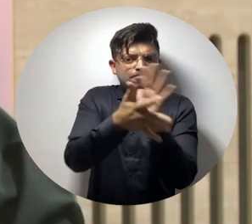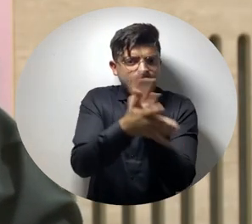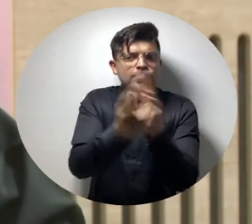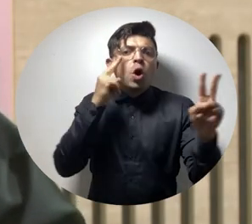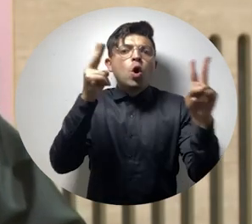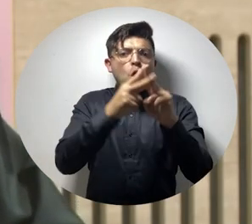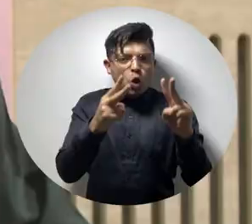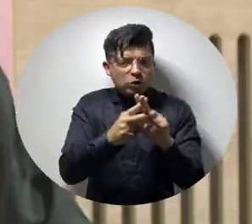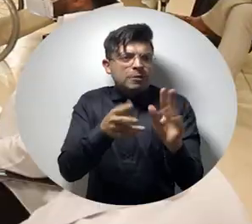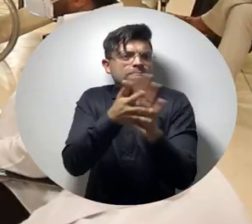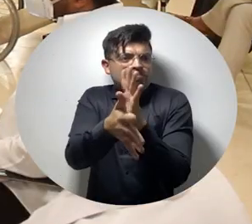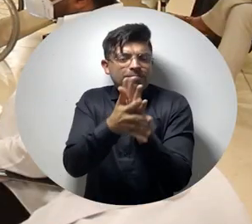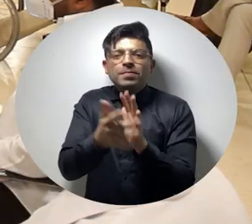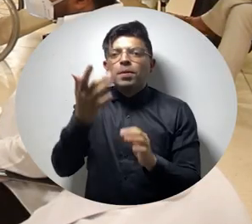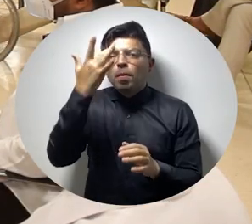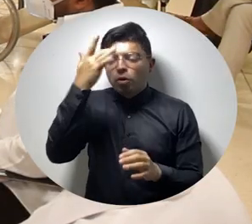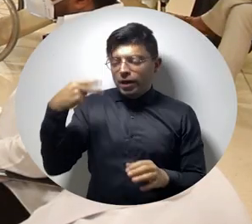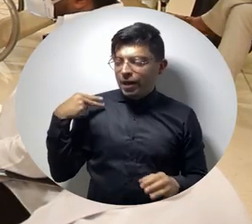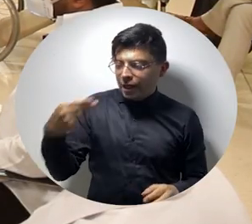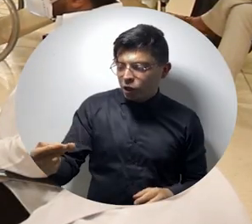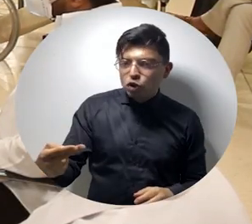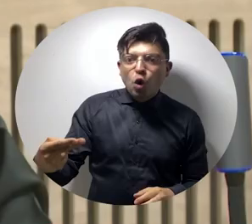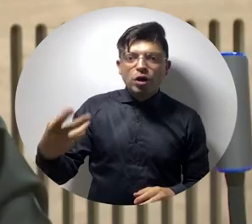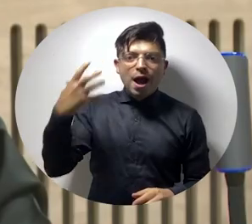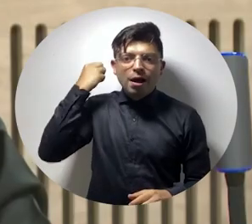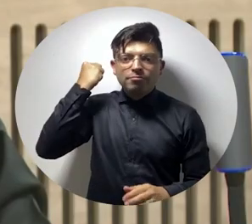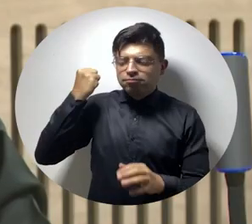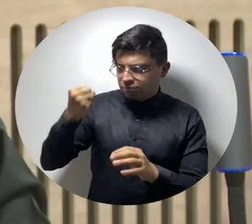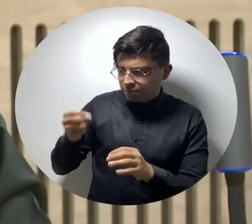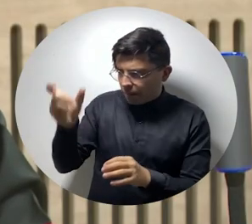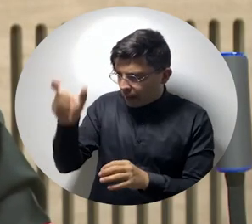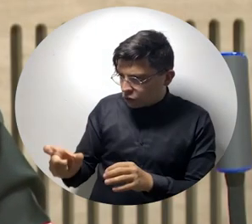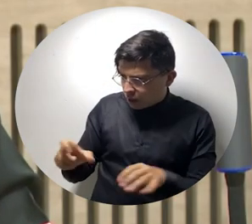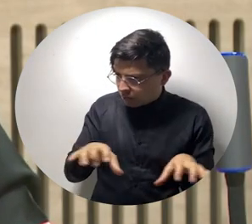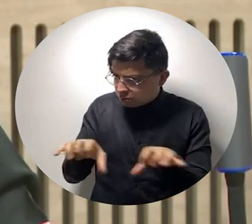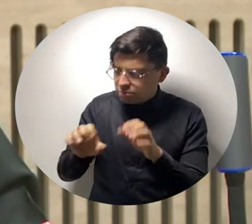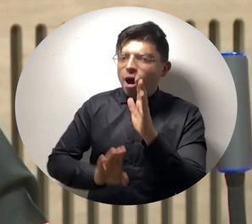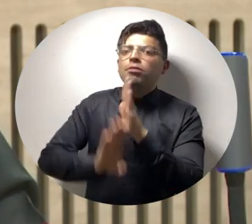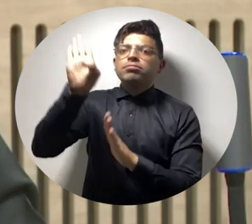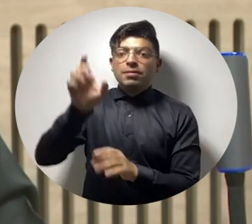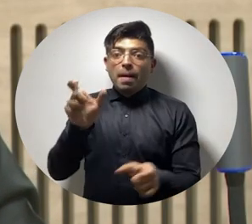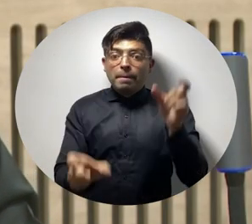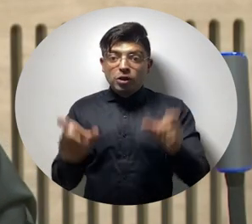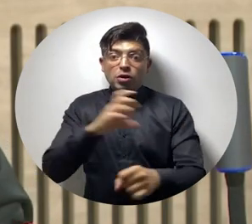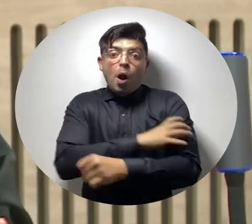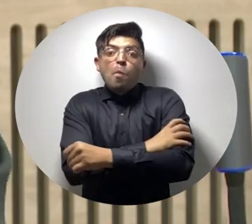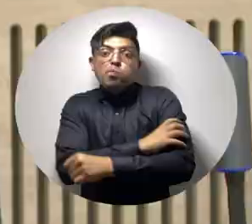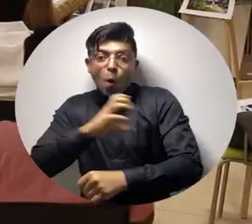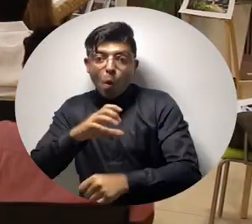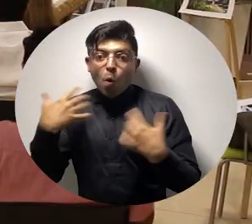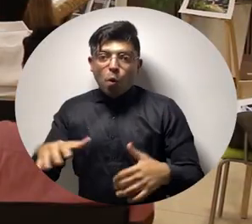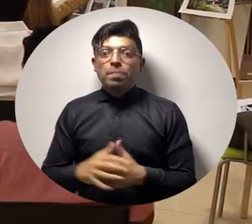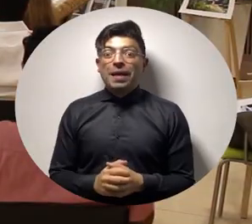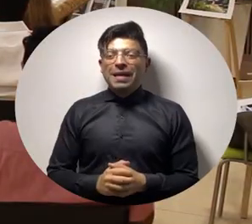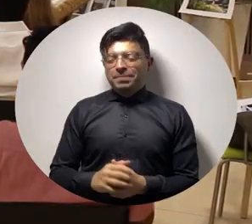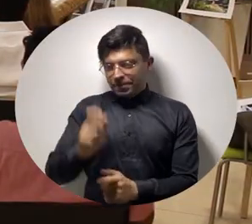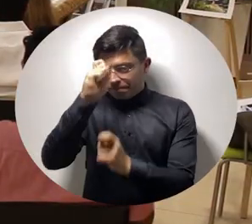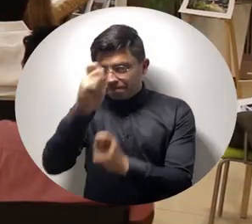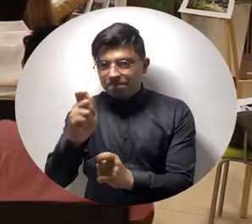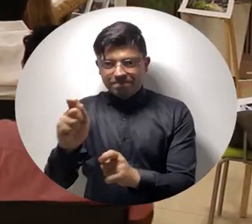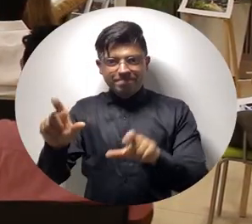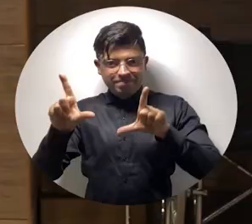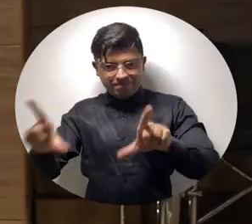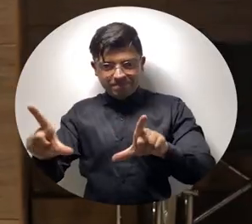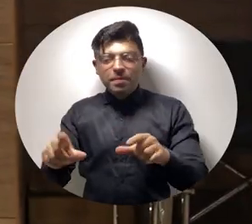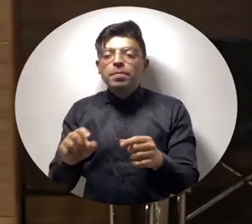se conozcan, que se cuenten, porque es esa historia de superación de las personas que han sido capaces. Como parte del homenaje